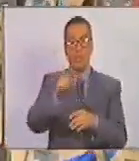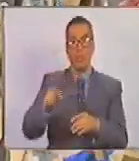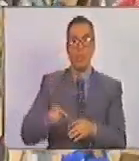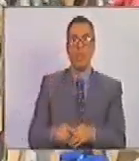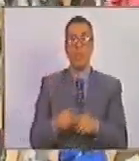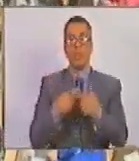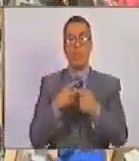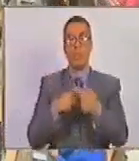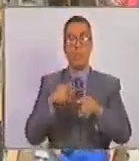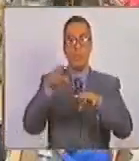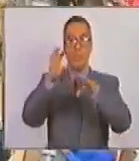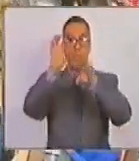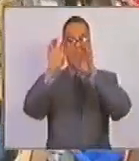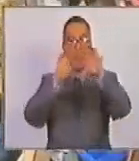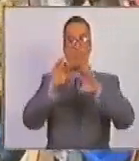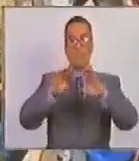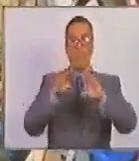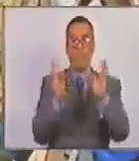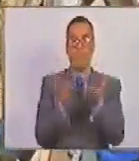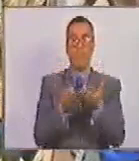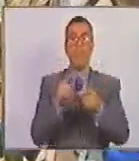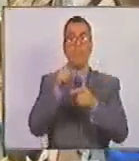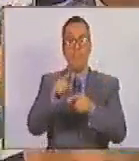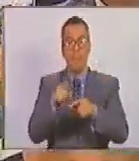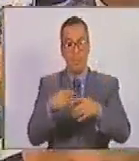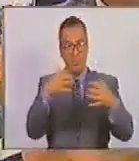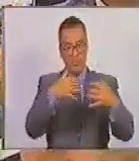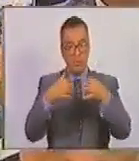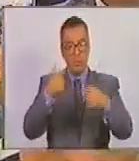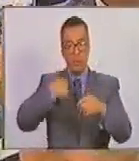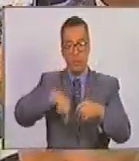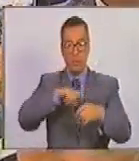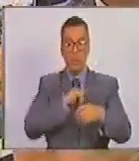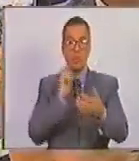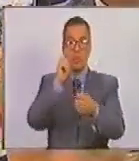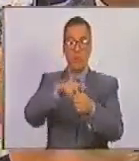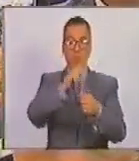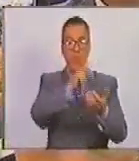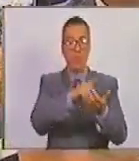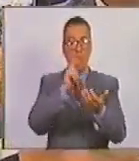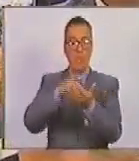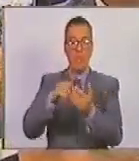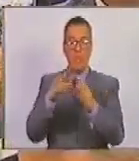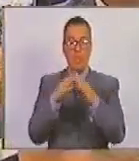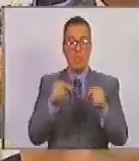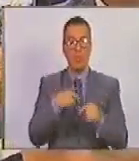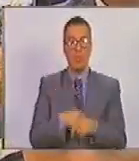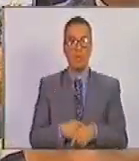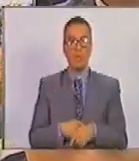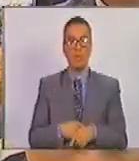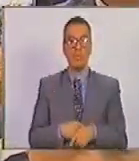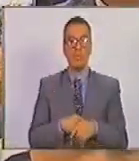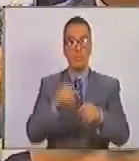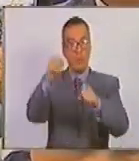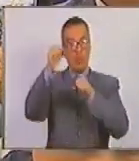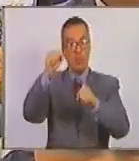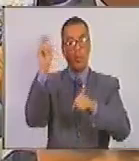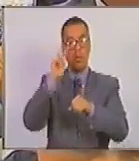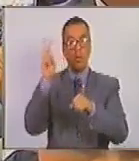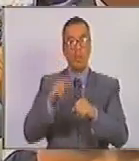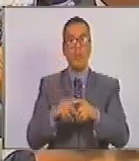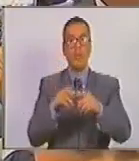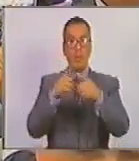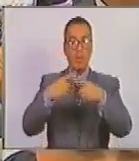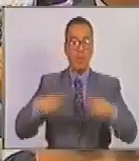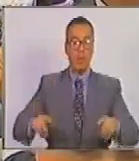en cualquier país del mundo. Vamos a luchar por eso, queremos que haya participación para todos y que, bueno, que viva Venezuela, que viva